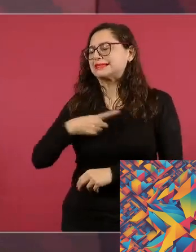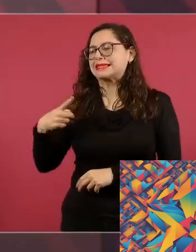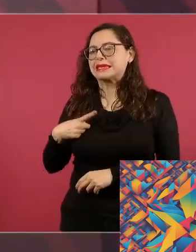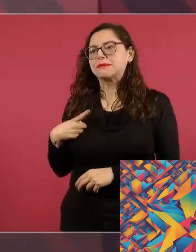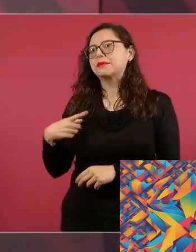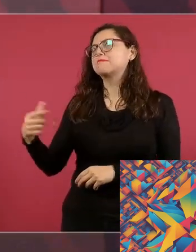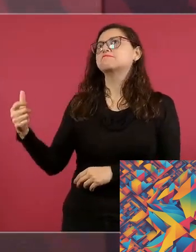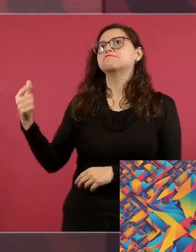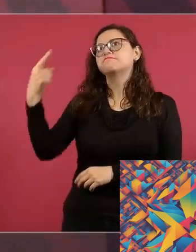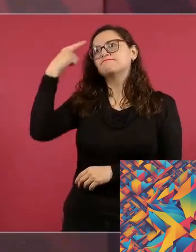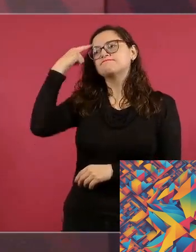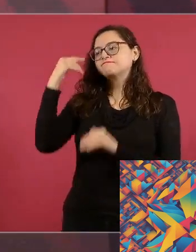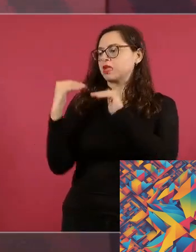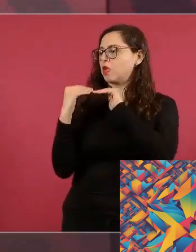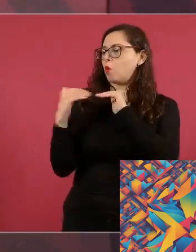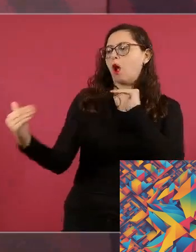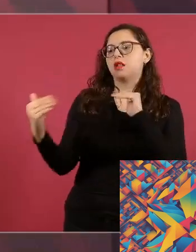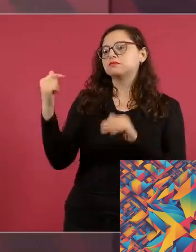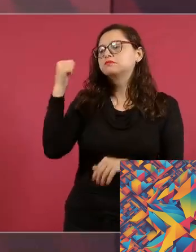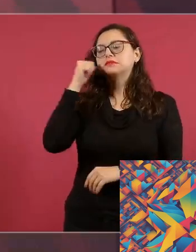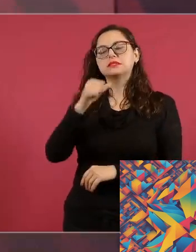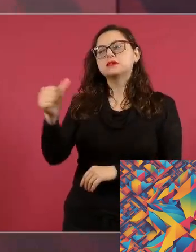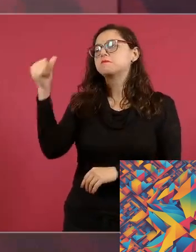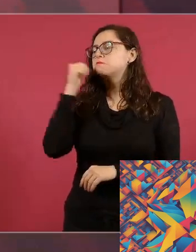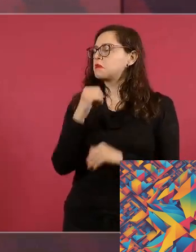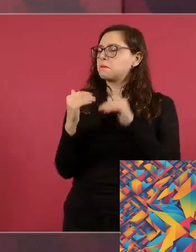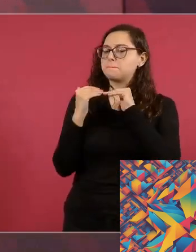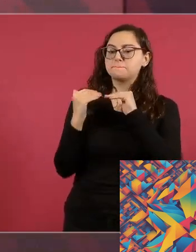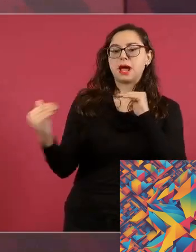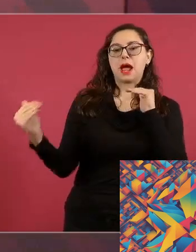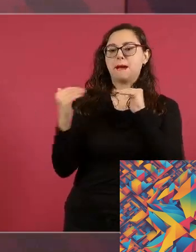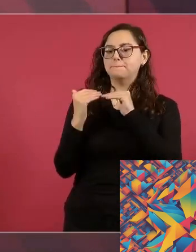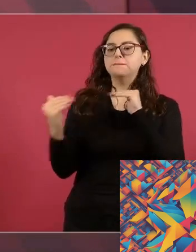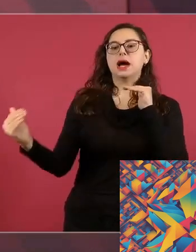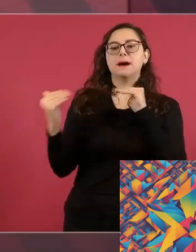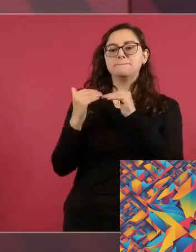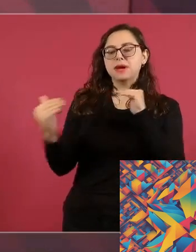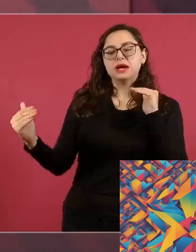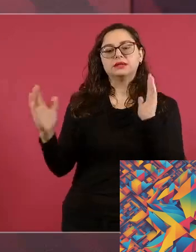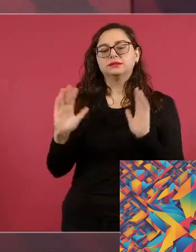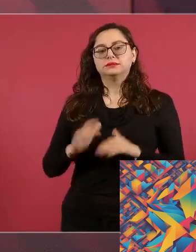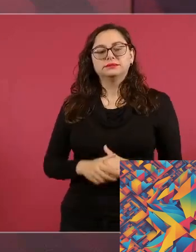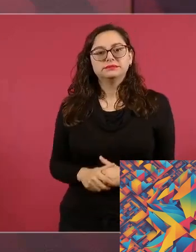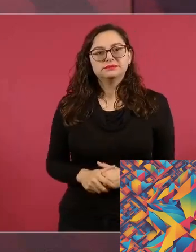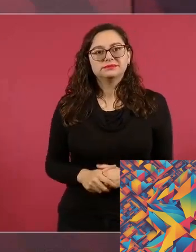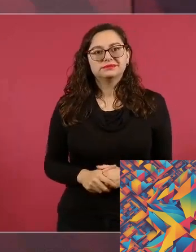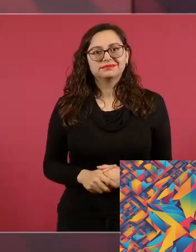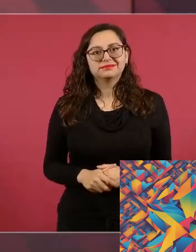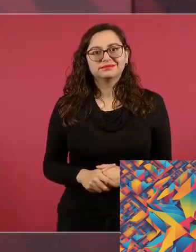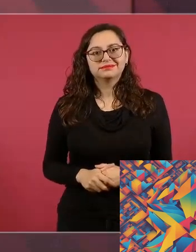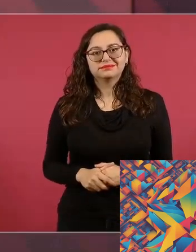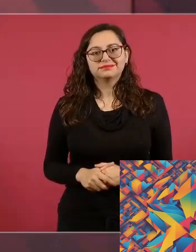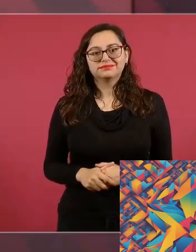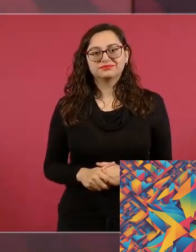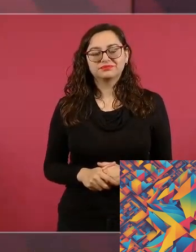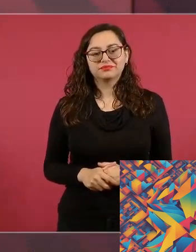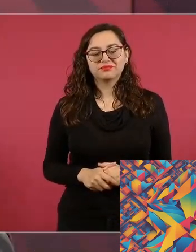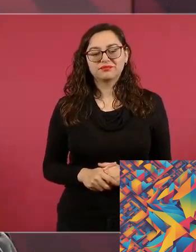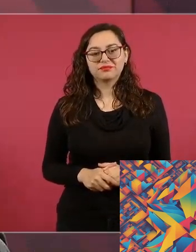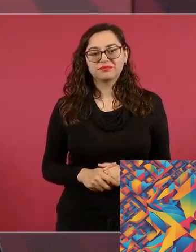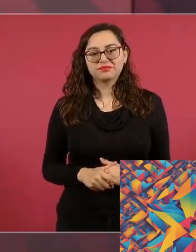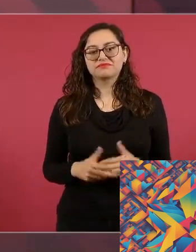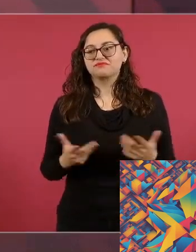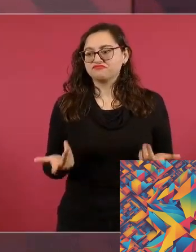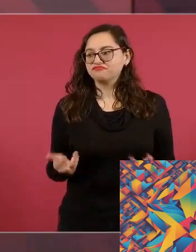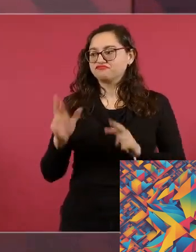oportunidad. Este es el momento de unirnos, de participar activamente y de trabajar juntos para fortalecer nuestra democracia.